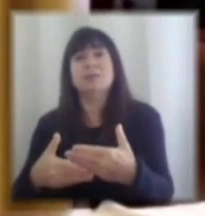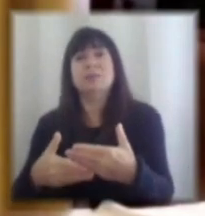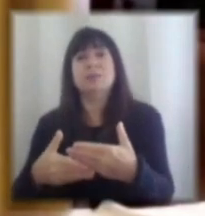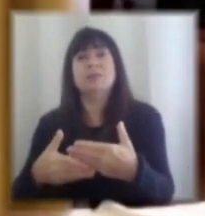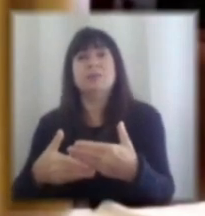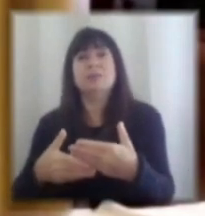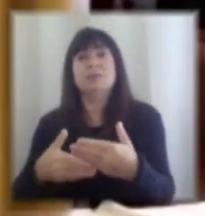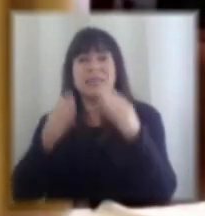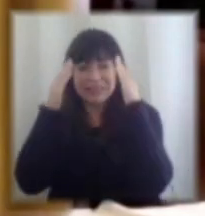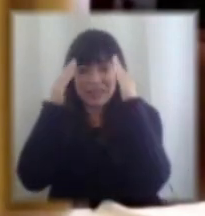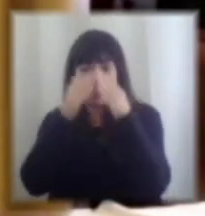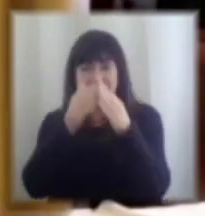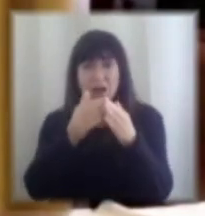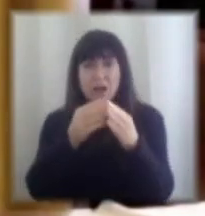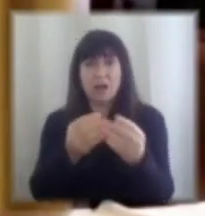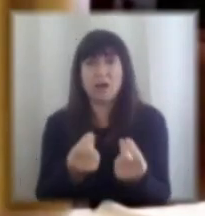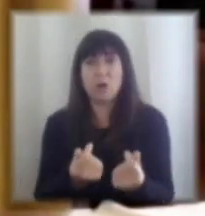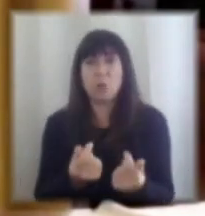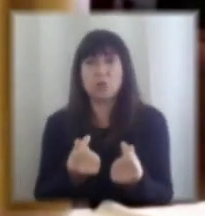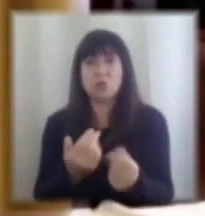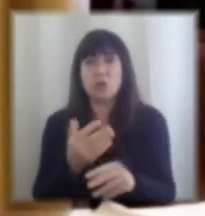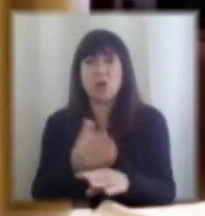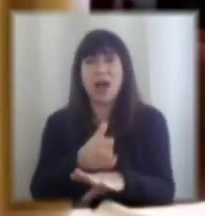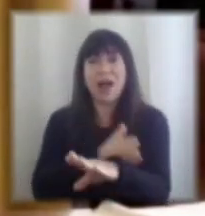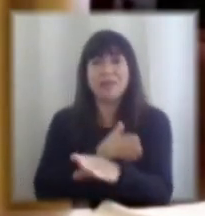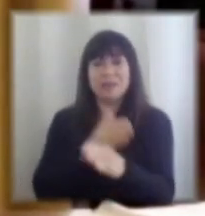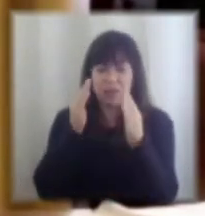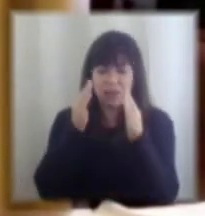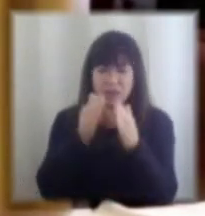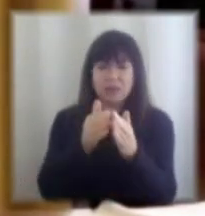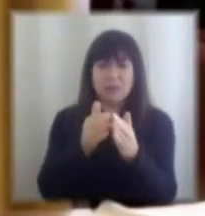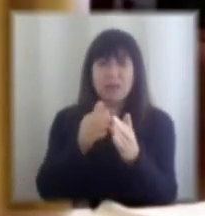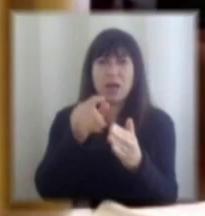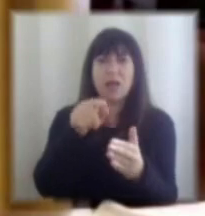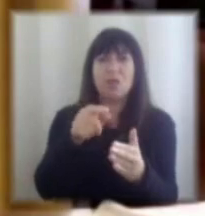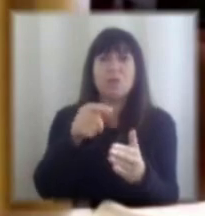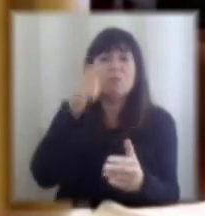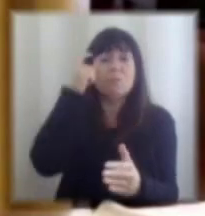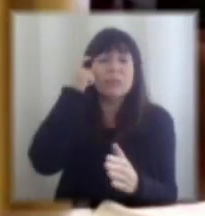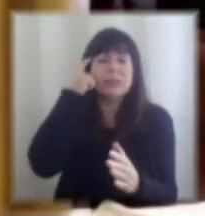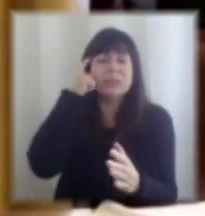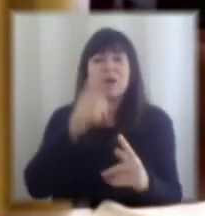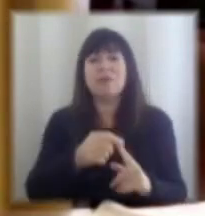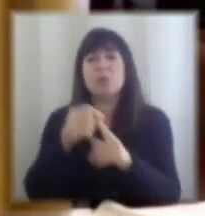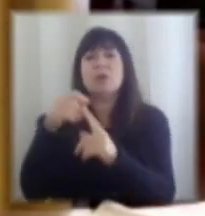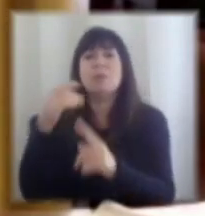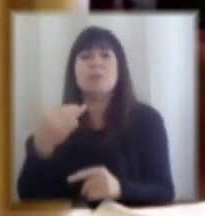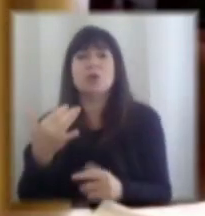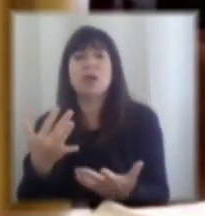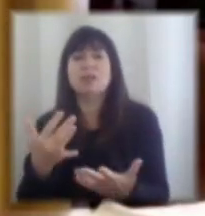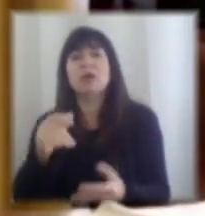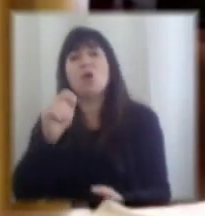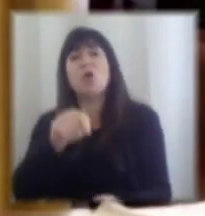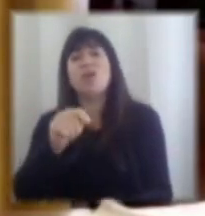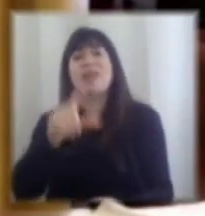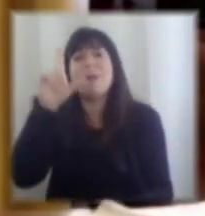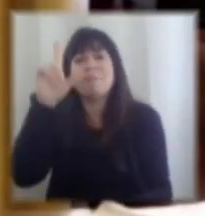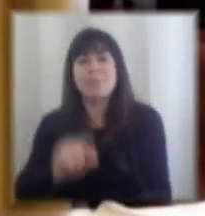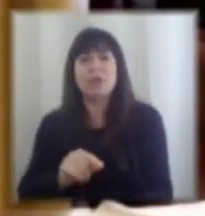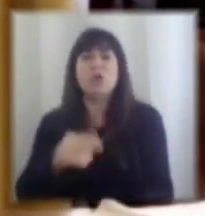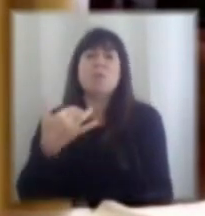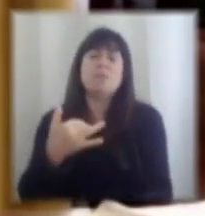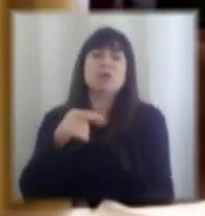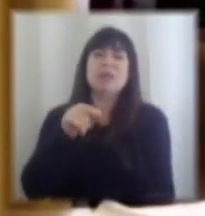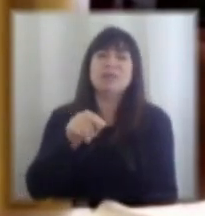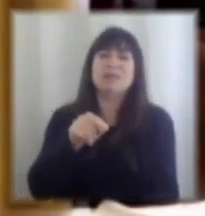centrar recursos que antes teníamos destinados a áreas que creíamos prioritaria o creíamos súper prioritaria hoy día van a ser menos prioritaria y a tener